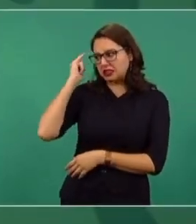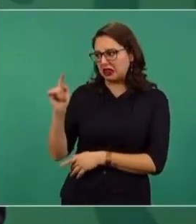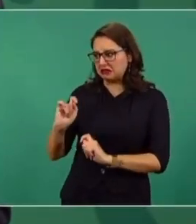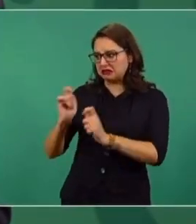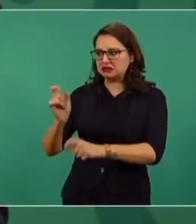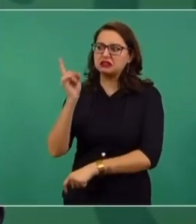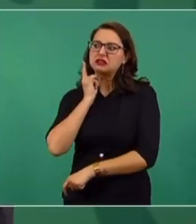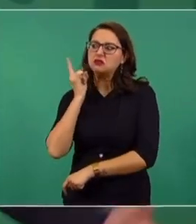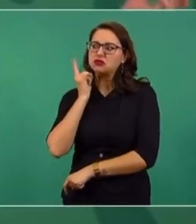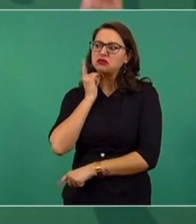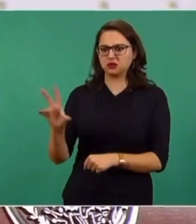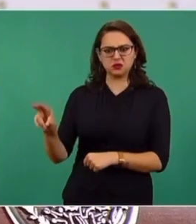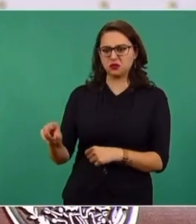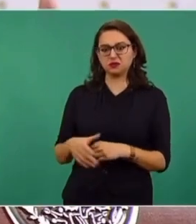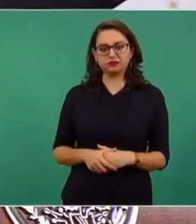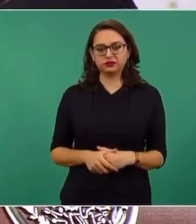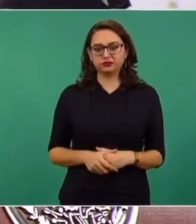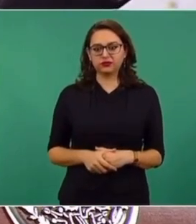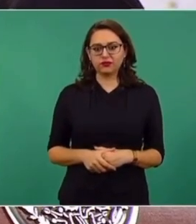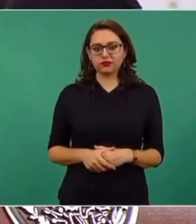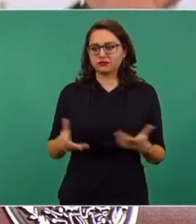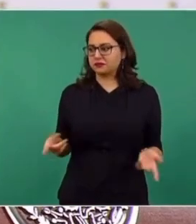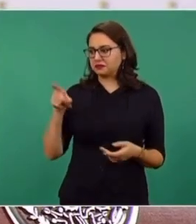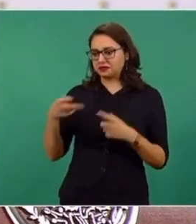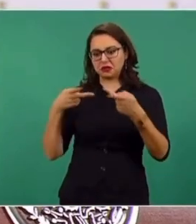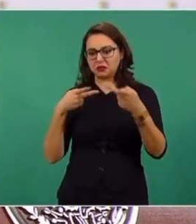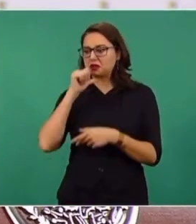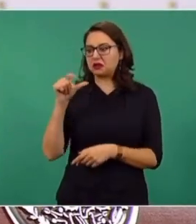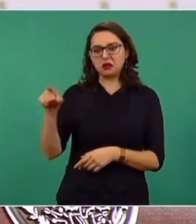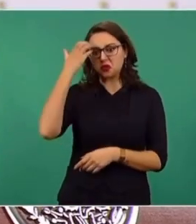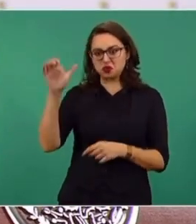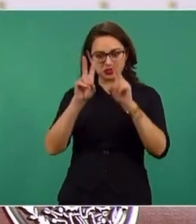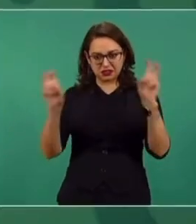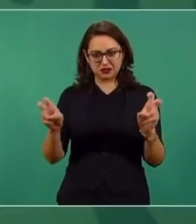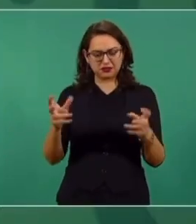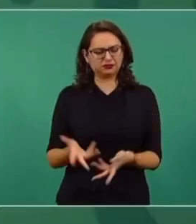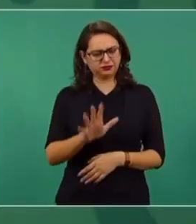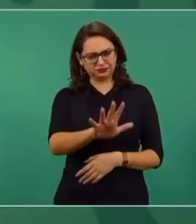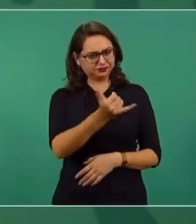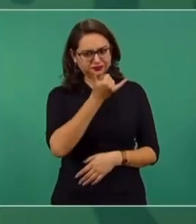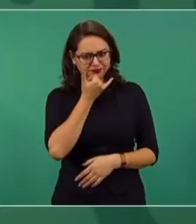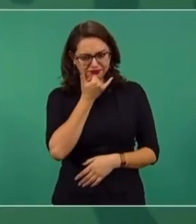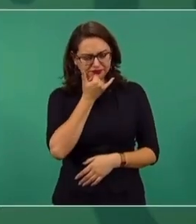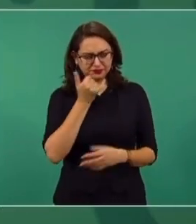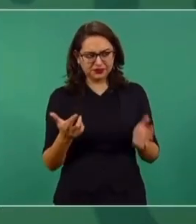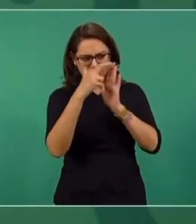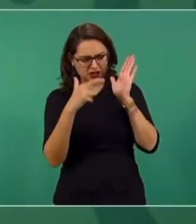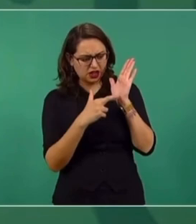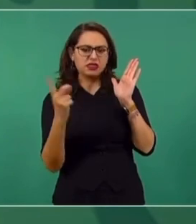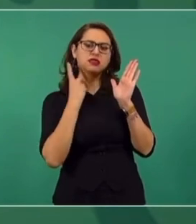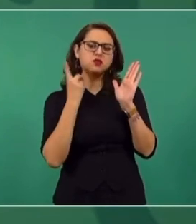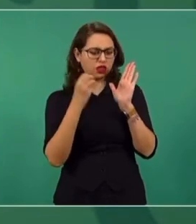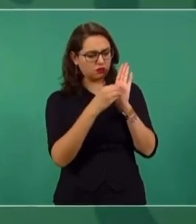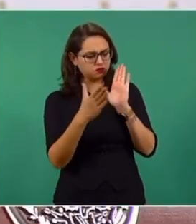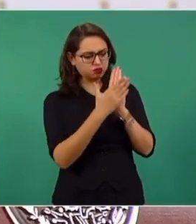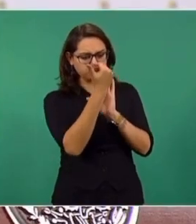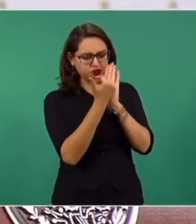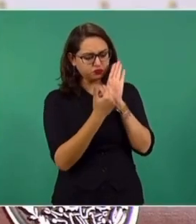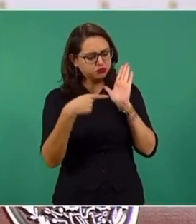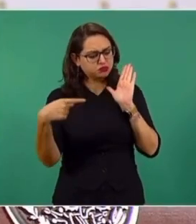indígena va a ser diputada si no tiene la preparación. Para ser diputado lo que se requiere es honestidad,